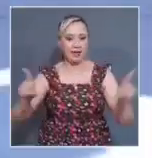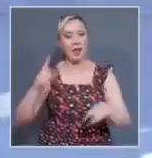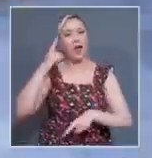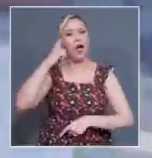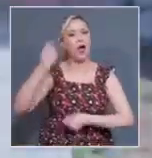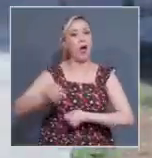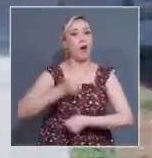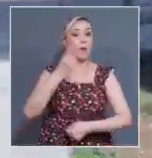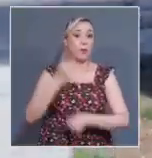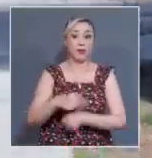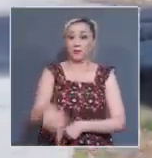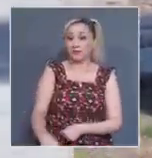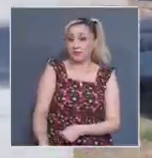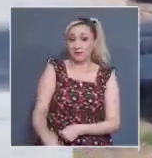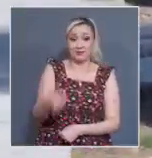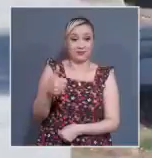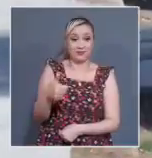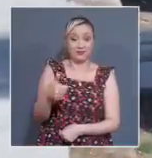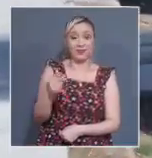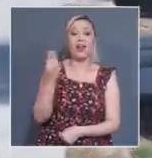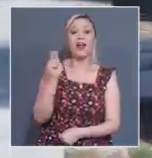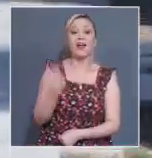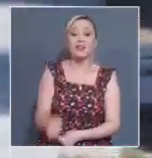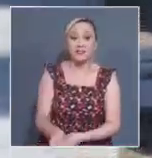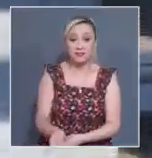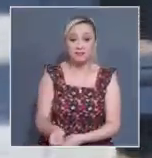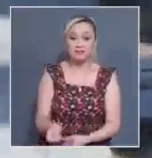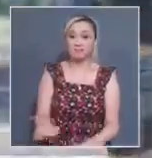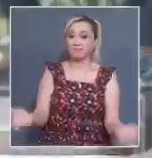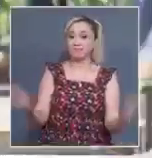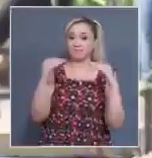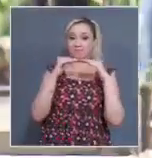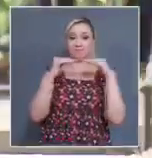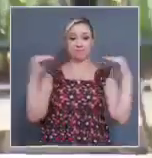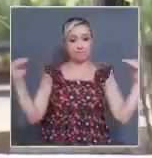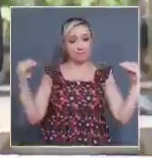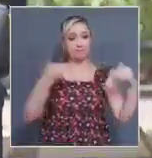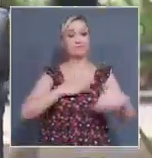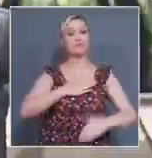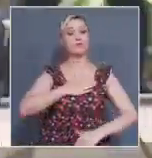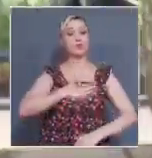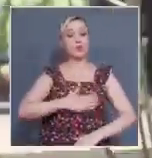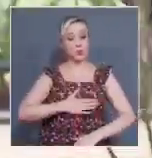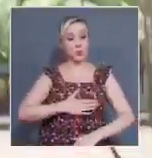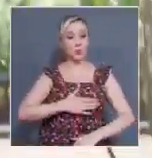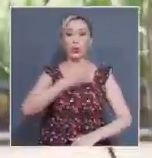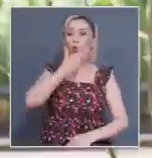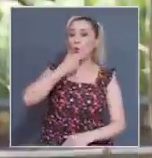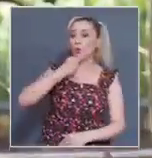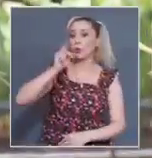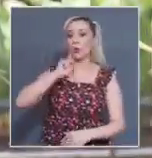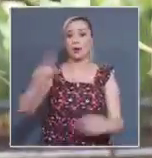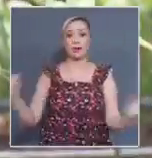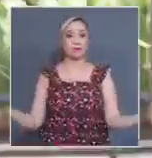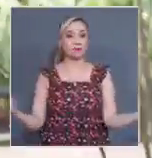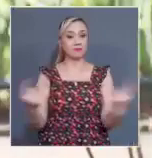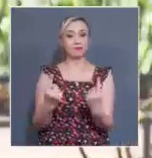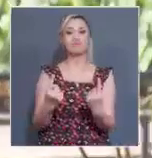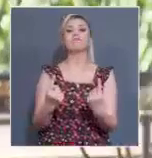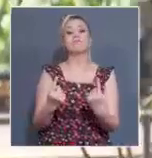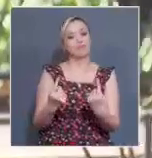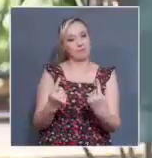de ver que estas condiciones de igualdad y de justicia entre hombres y mujeres se vuelvan realidad.